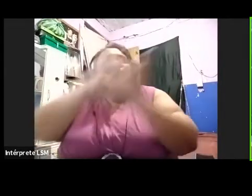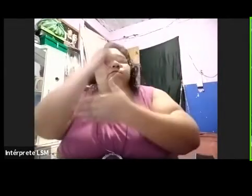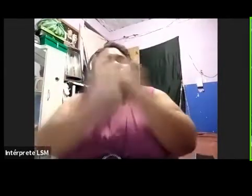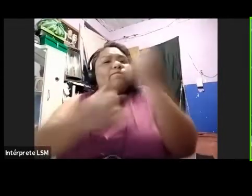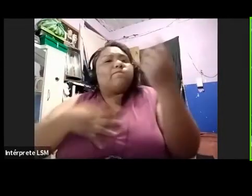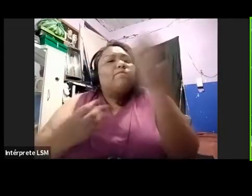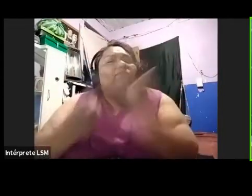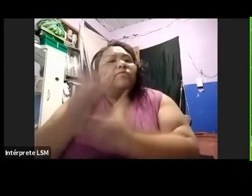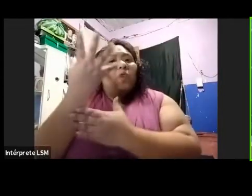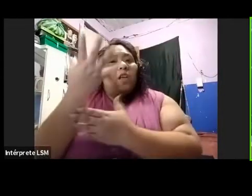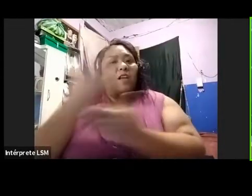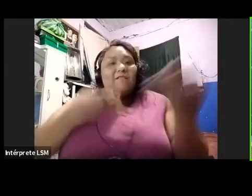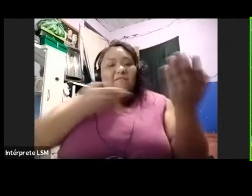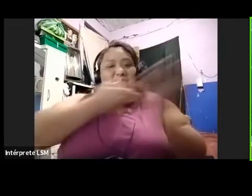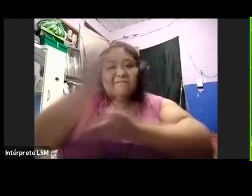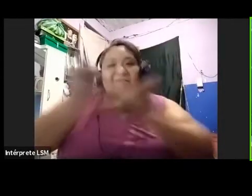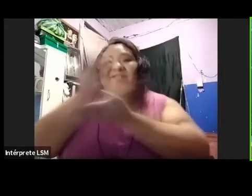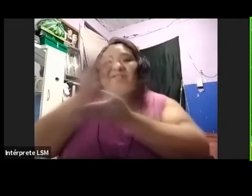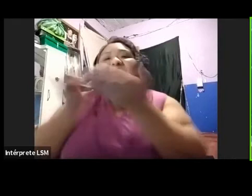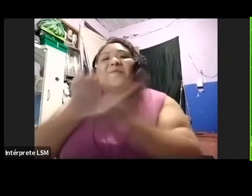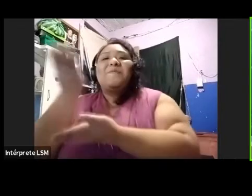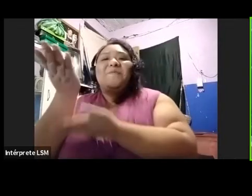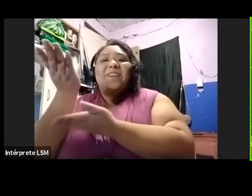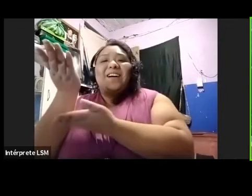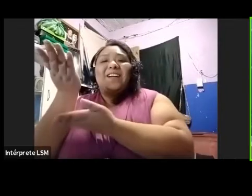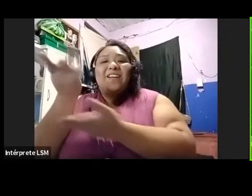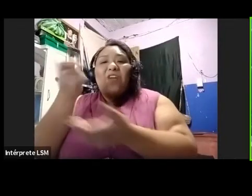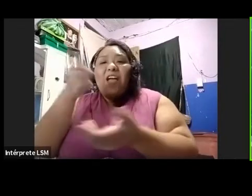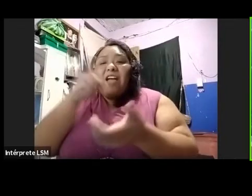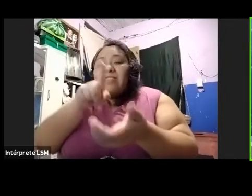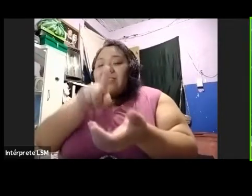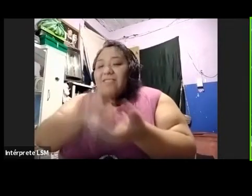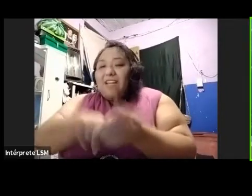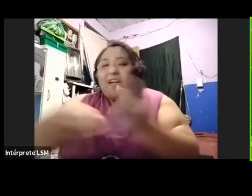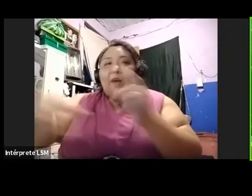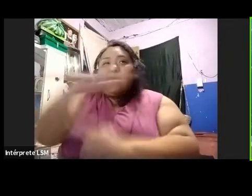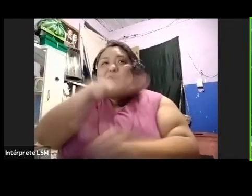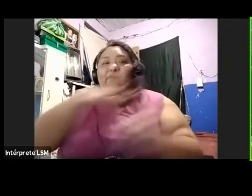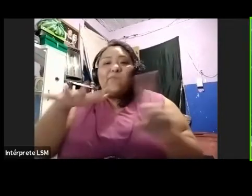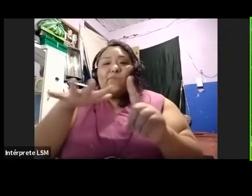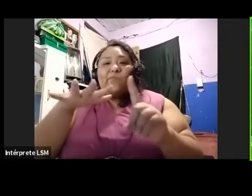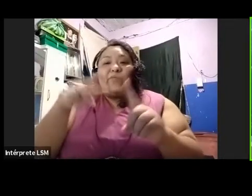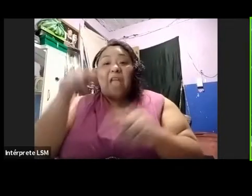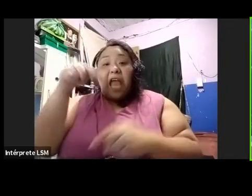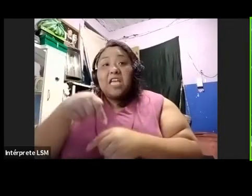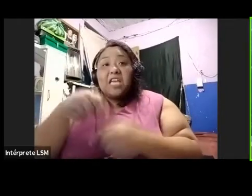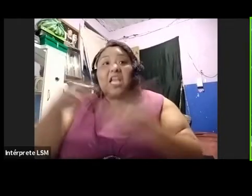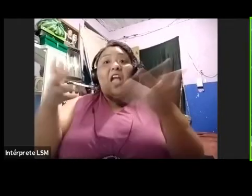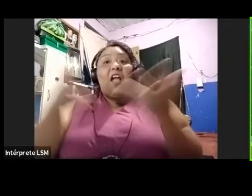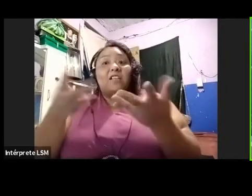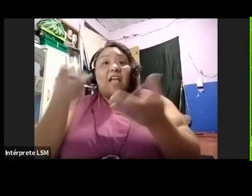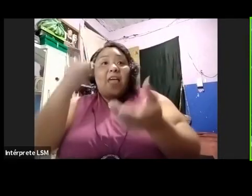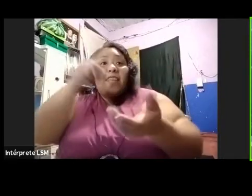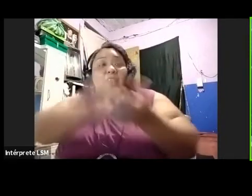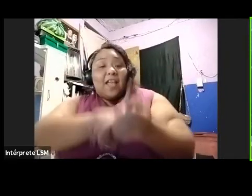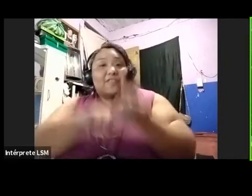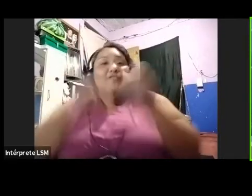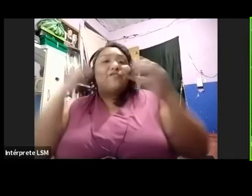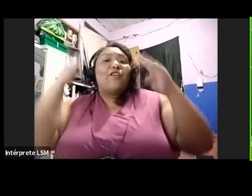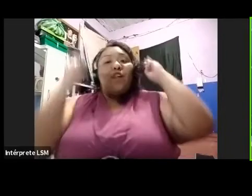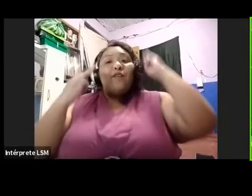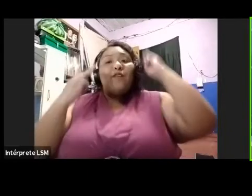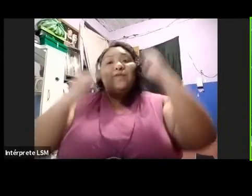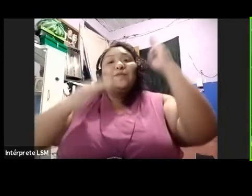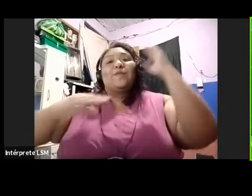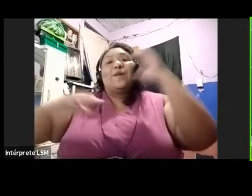compartirlos. Dentro de este espacio que se generó dentro del Museo del Estanquillo, Colecciones